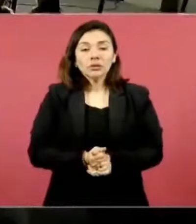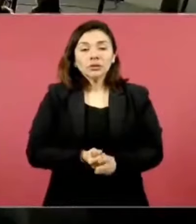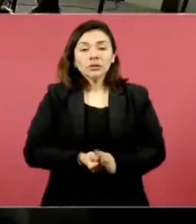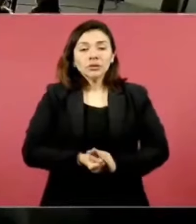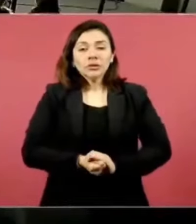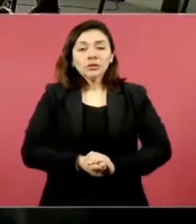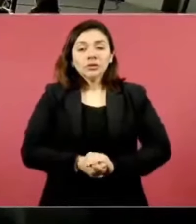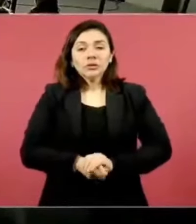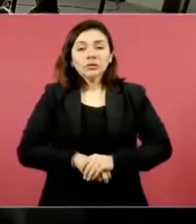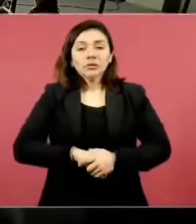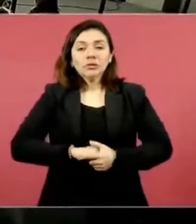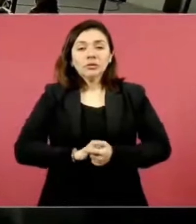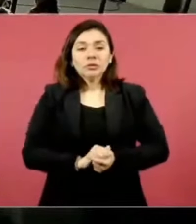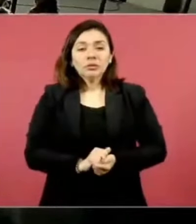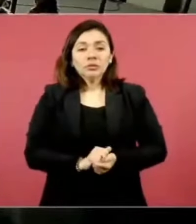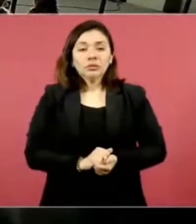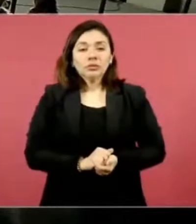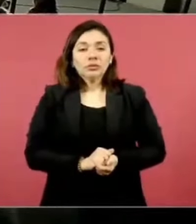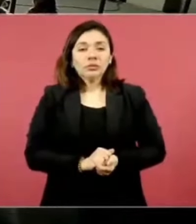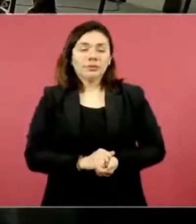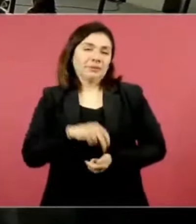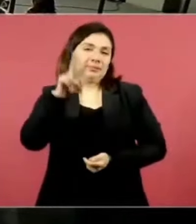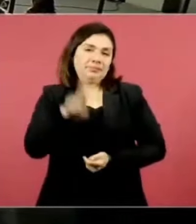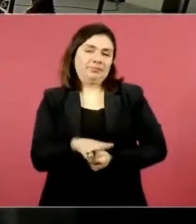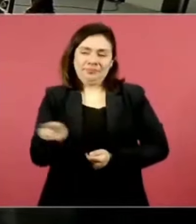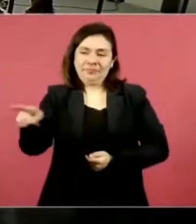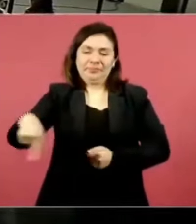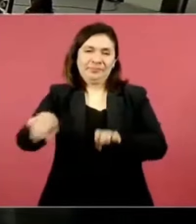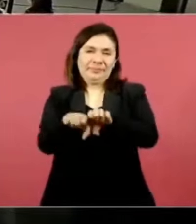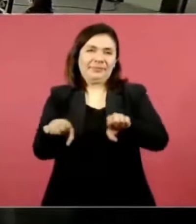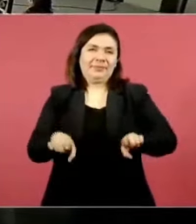Jesús y el equipo